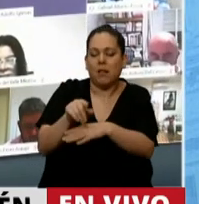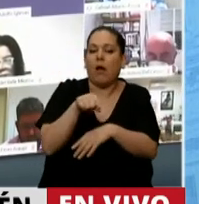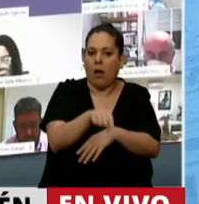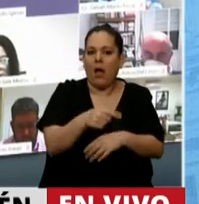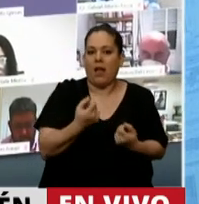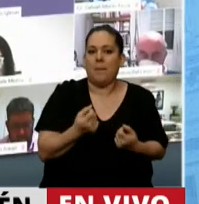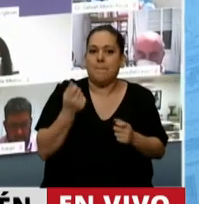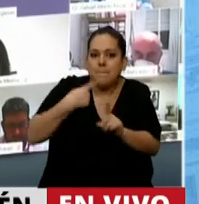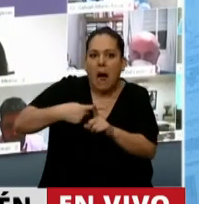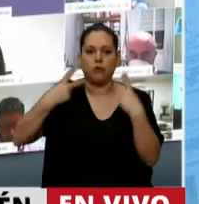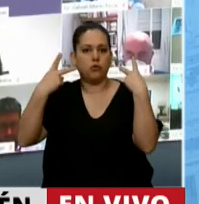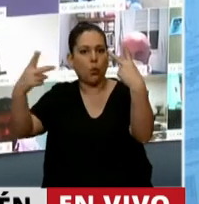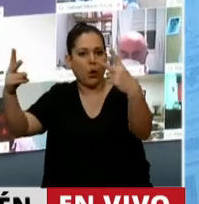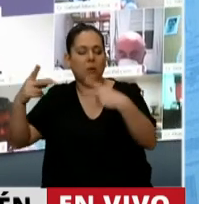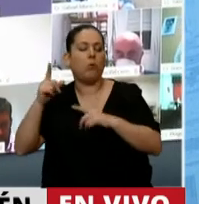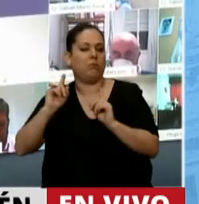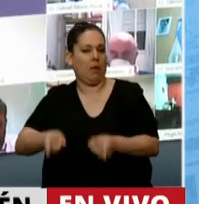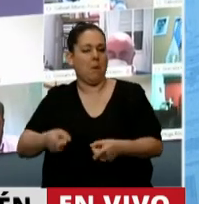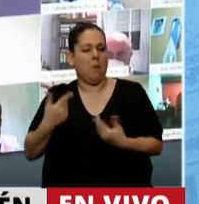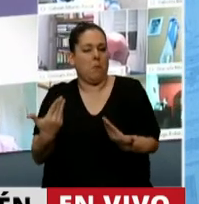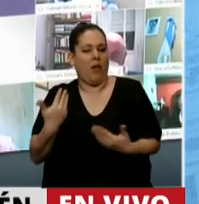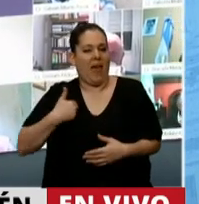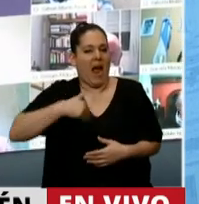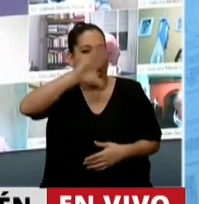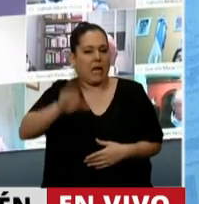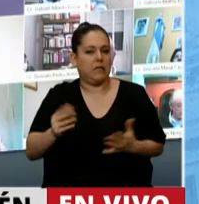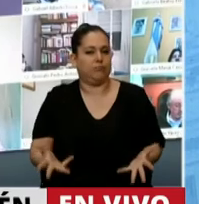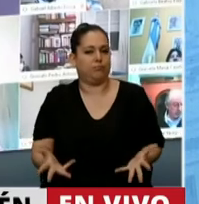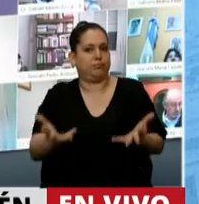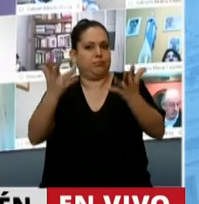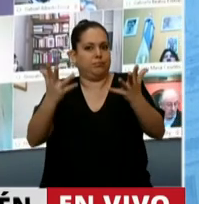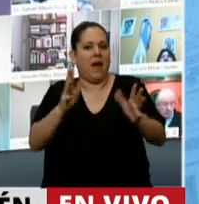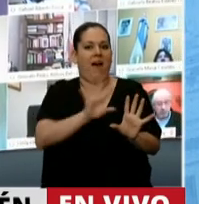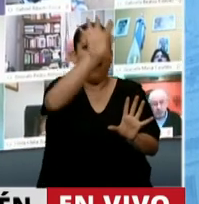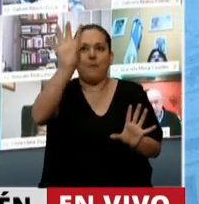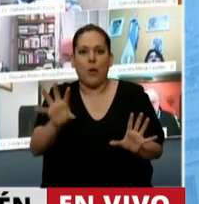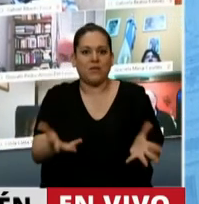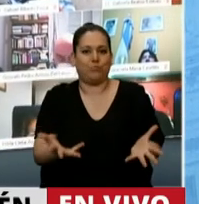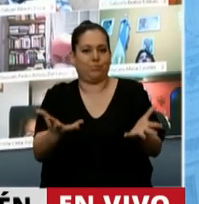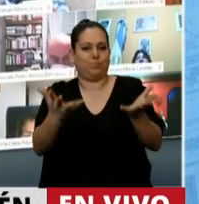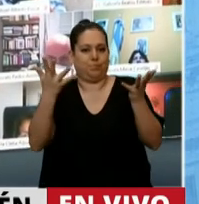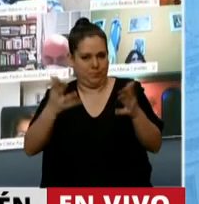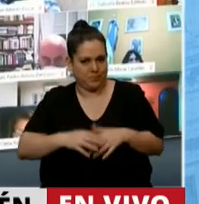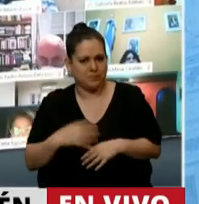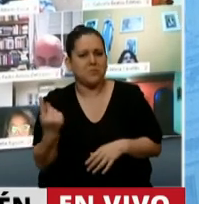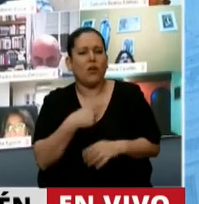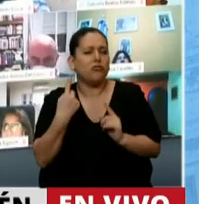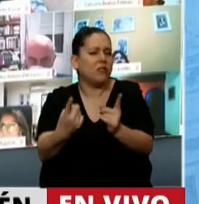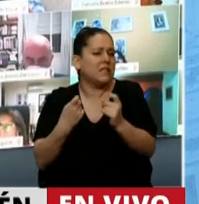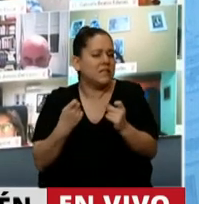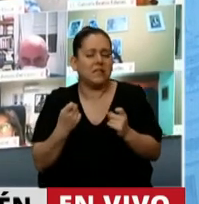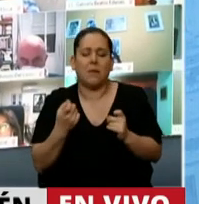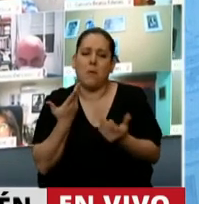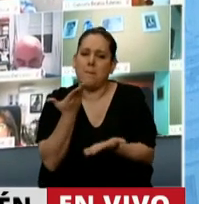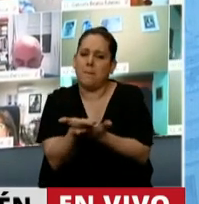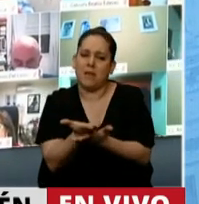estaremos aportando el crecimiento de la República al de nuestras provincias y de nuestros pueblos. En igual sentido, tenemos la necesidad, y